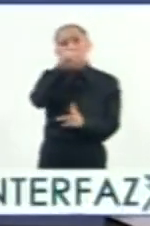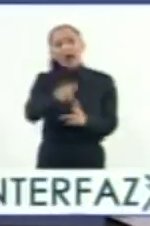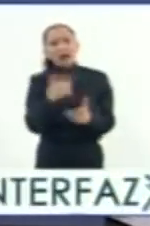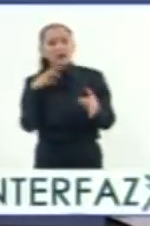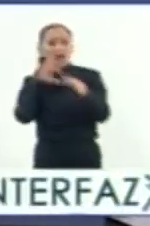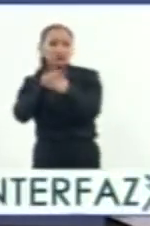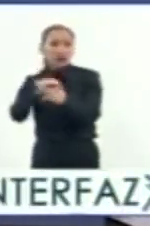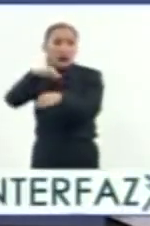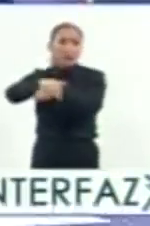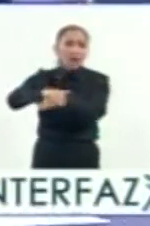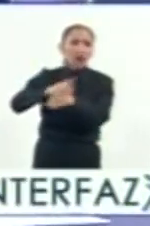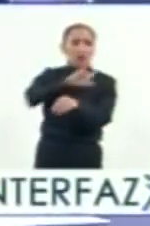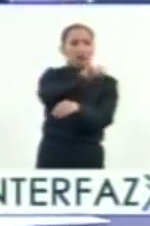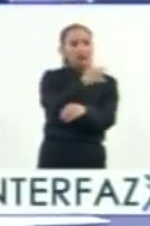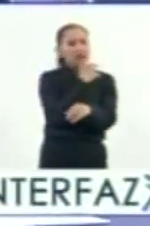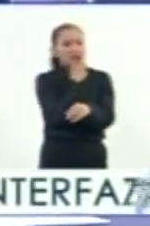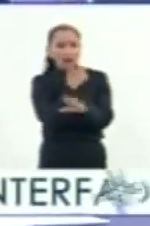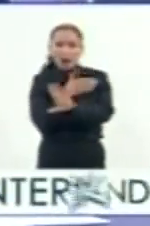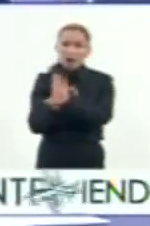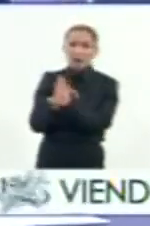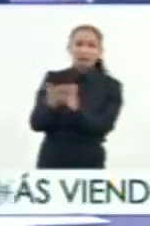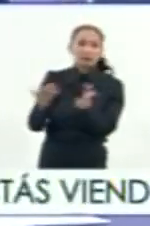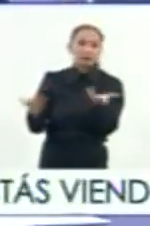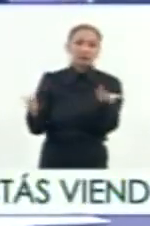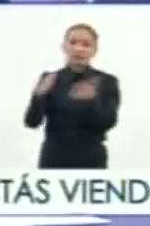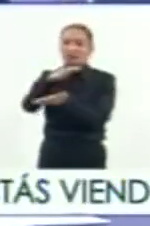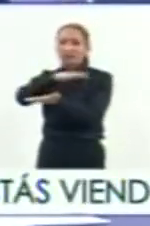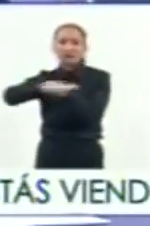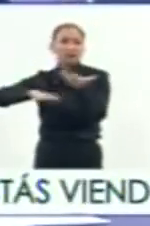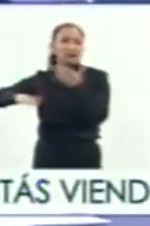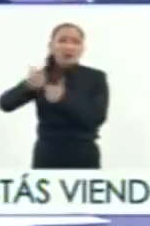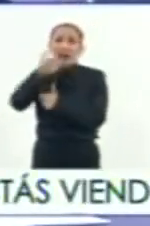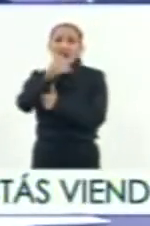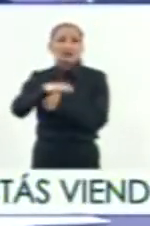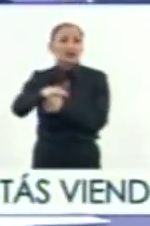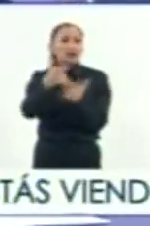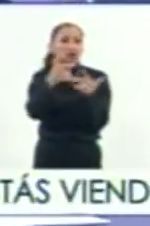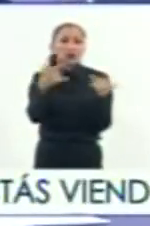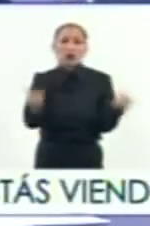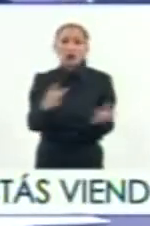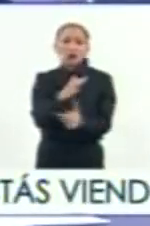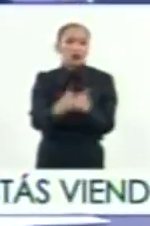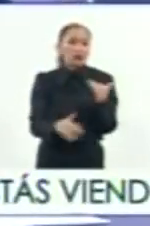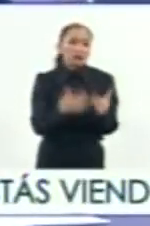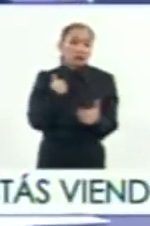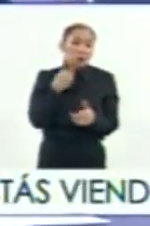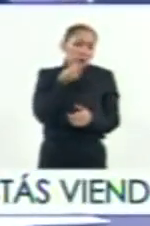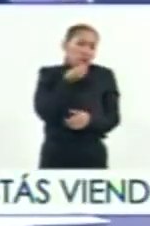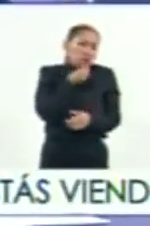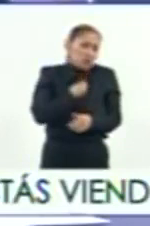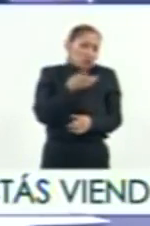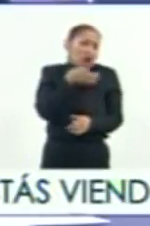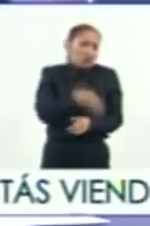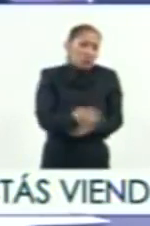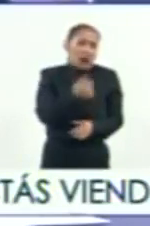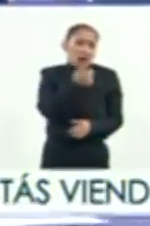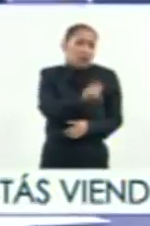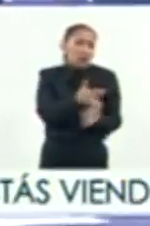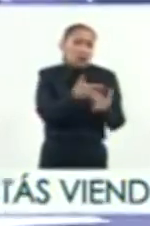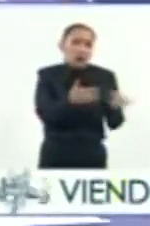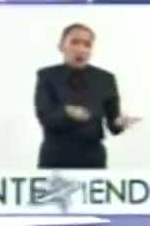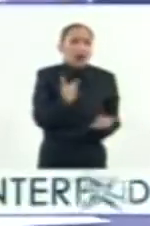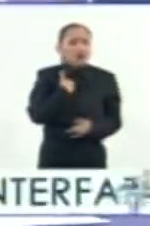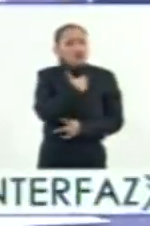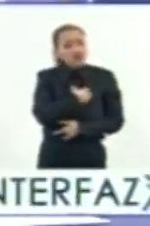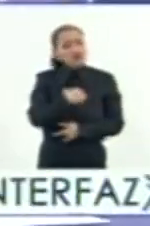son aliados y igual Inglaterra. O sea, creo que tenemos una dinámica historia que tenemos más que aceptarnos, que adoptarla y